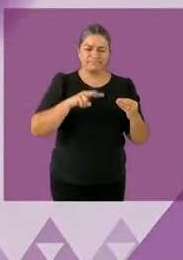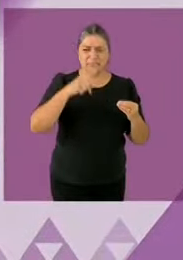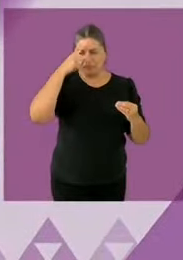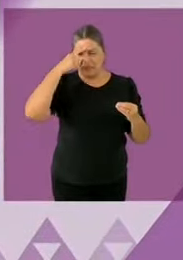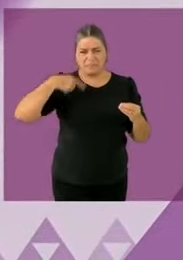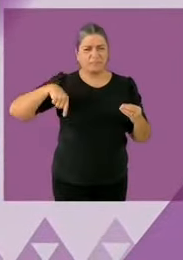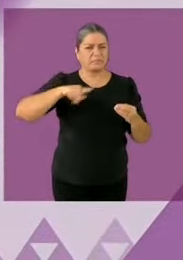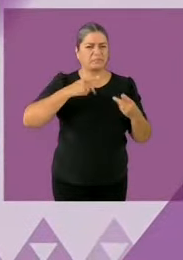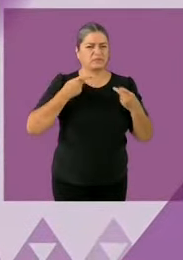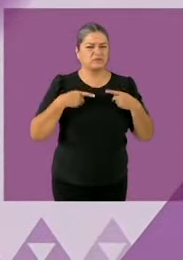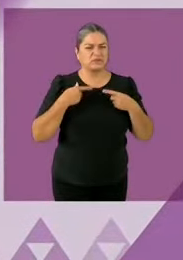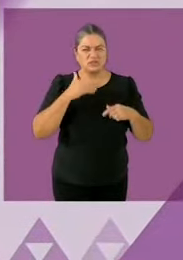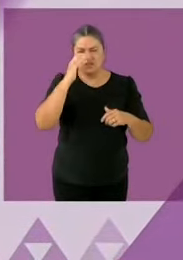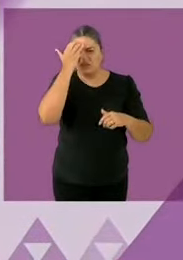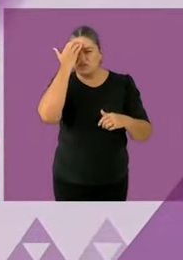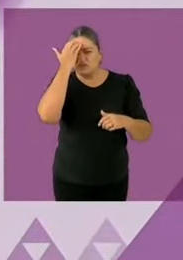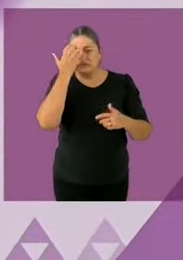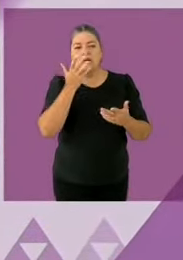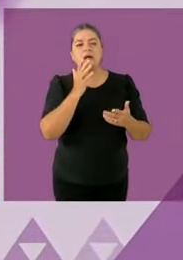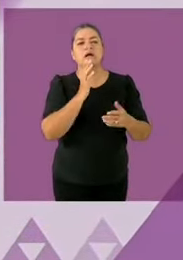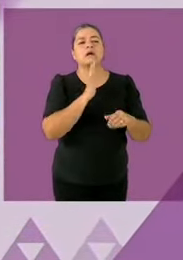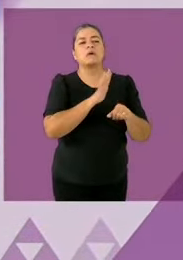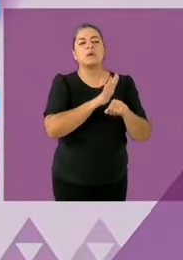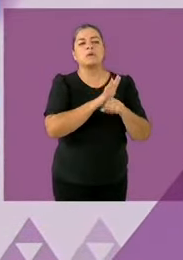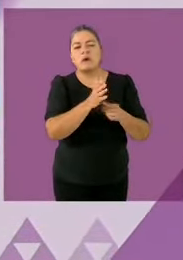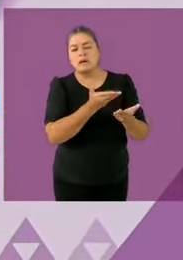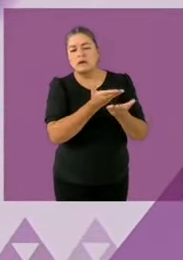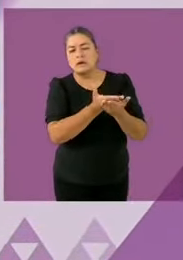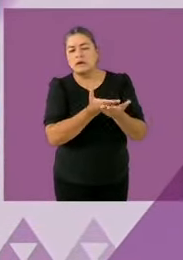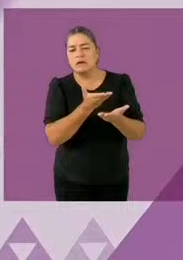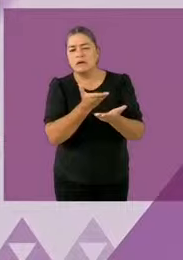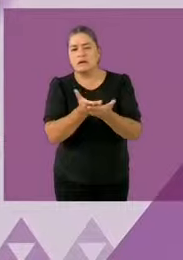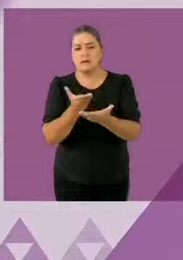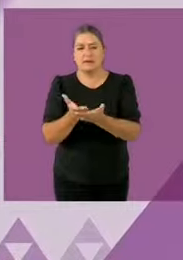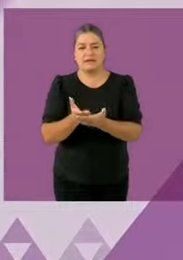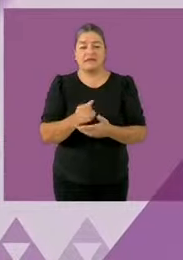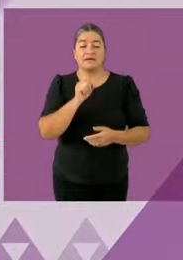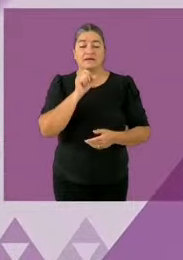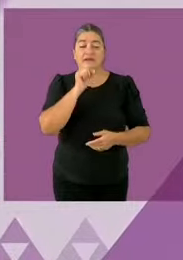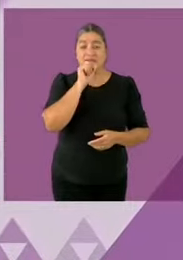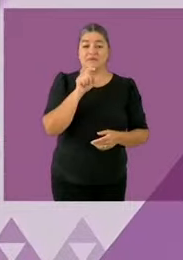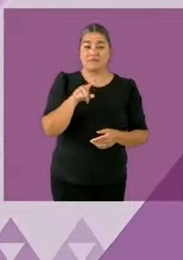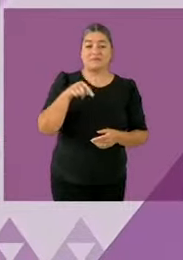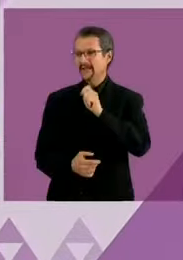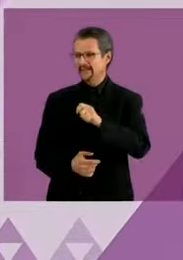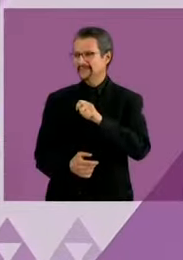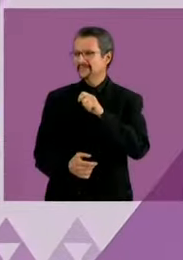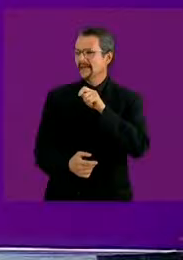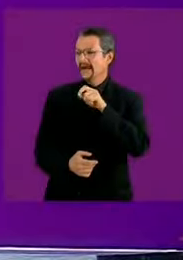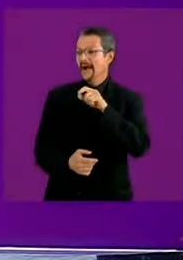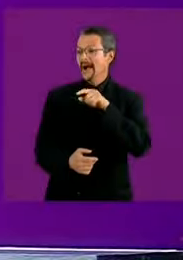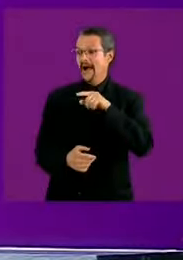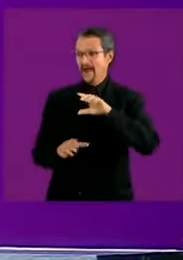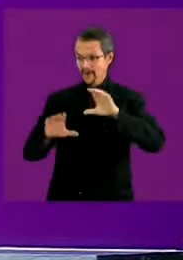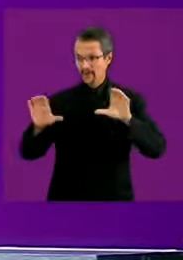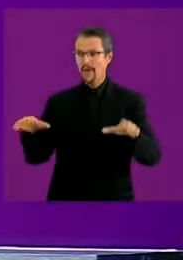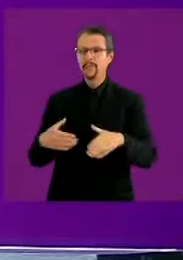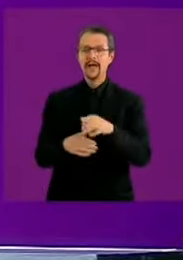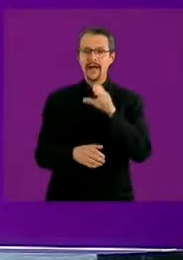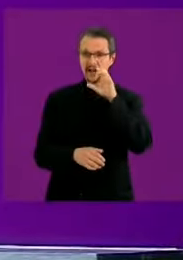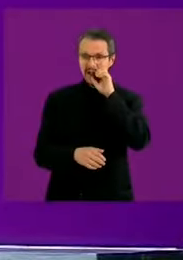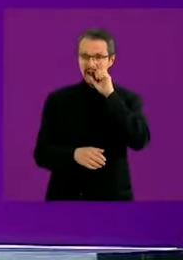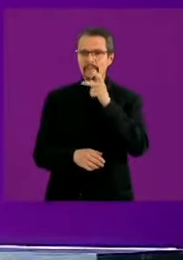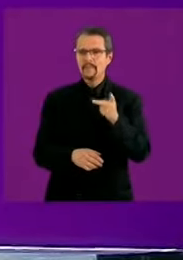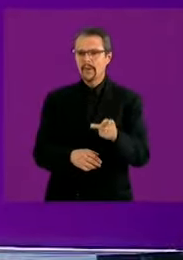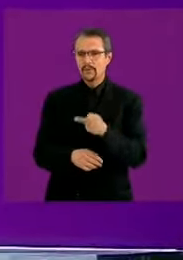garantizar el funcionamiento del INAE como lo ha hecho la bancada naranja en el Senado de la República. A ver, una pregunta para terminar.